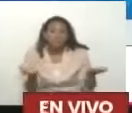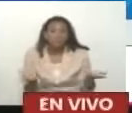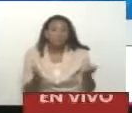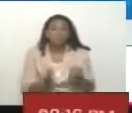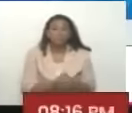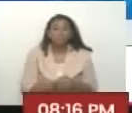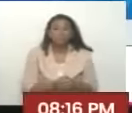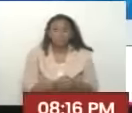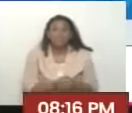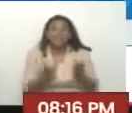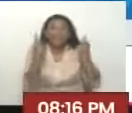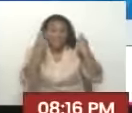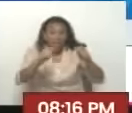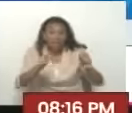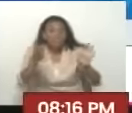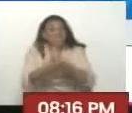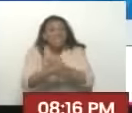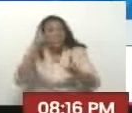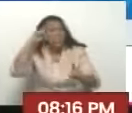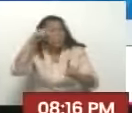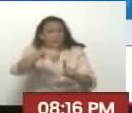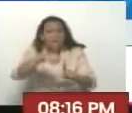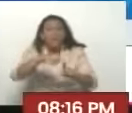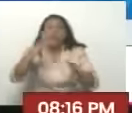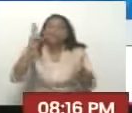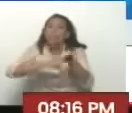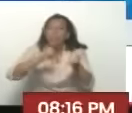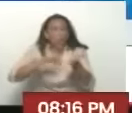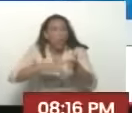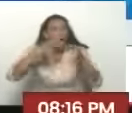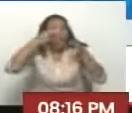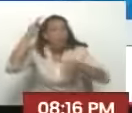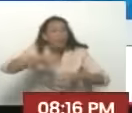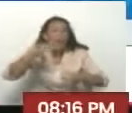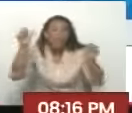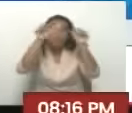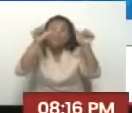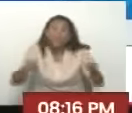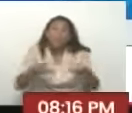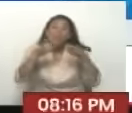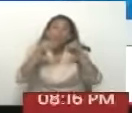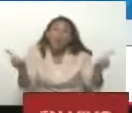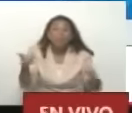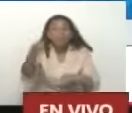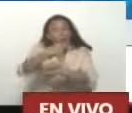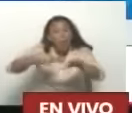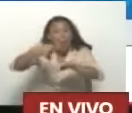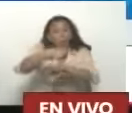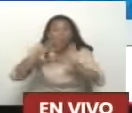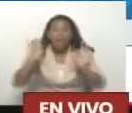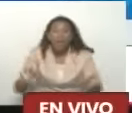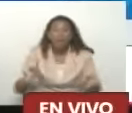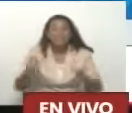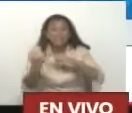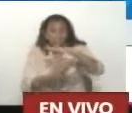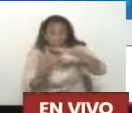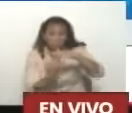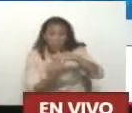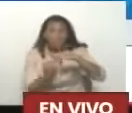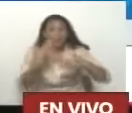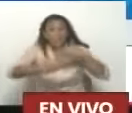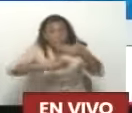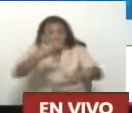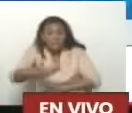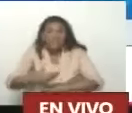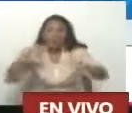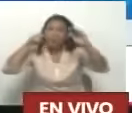Se trata Entonces De un verdadero Y auténtico Sistema Democrático Cuyas instituciones Y procedimientos